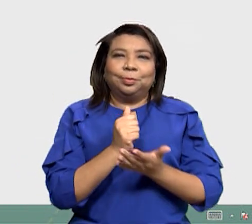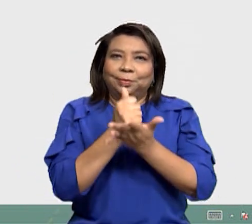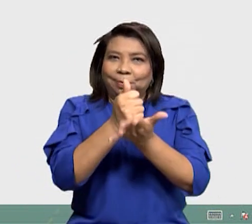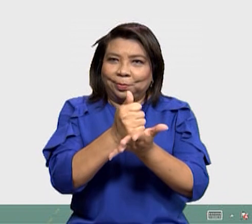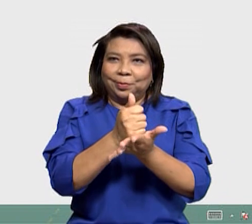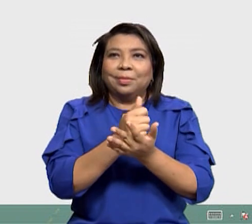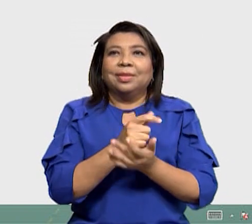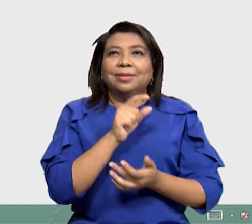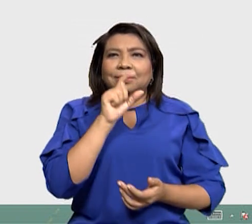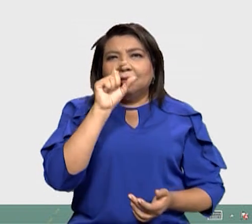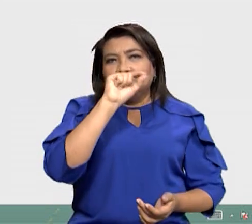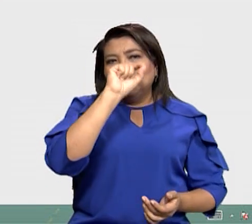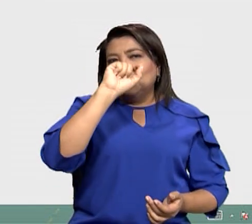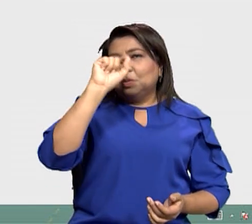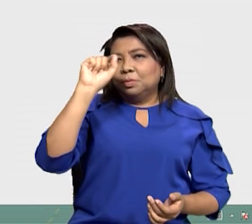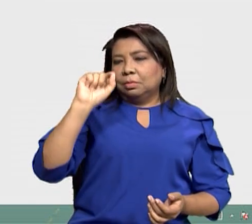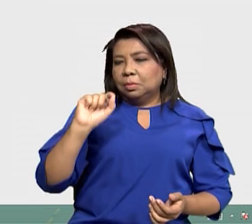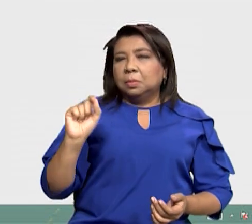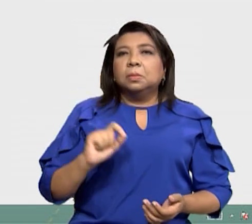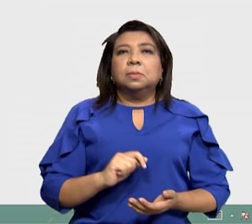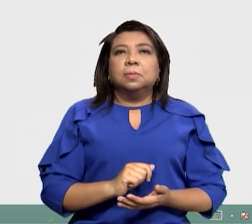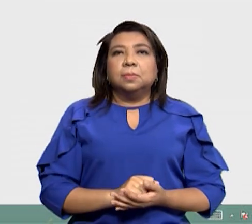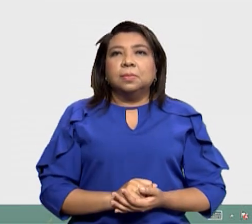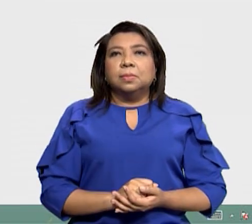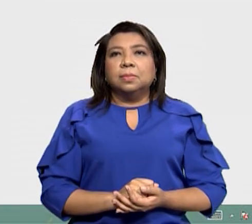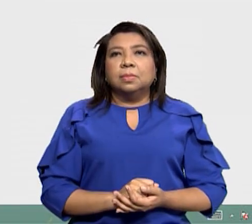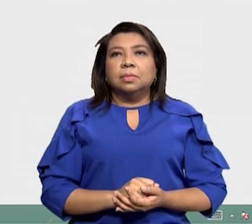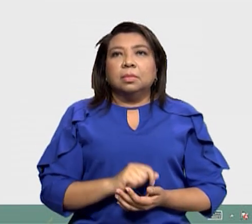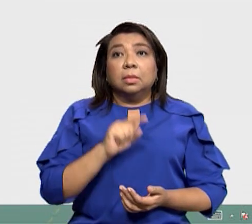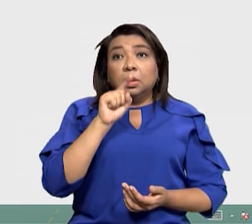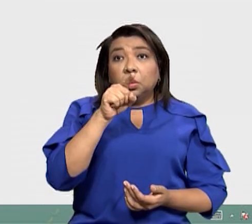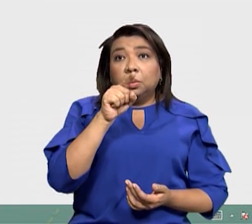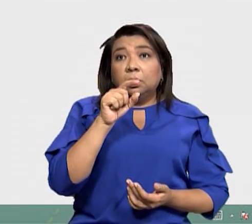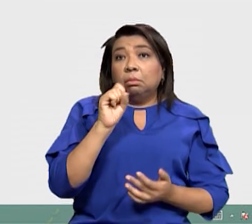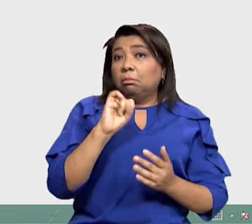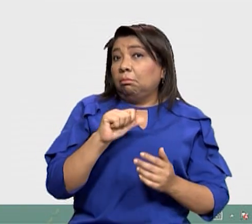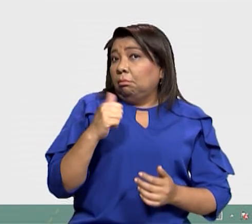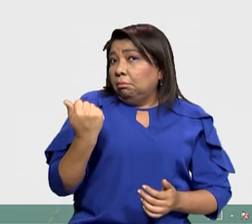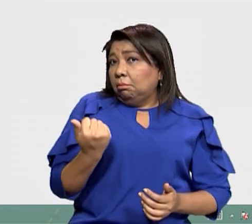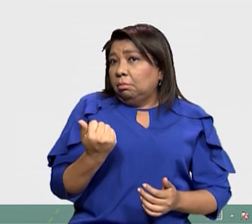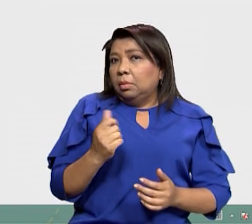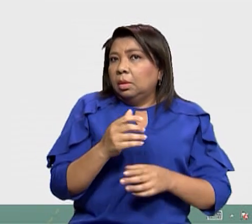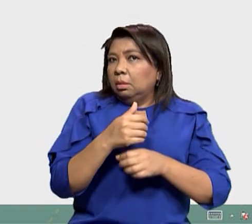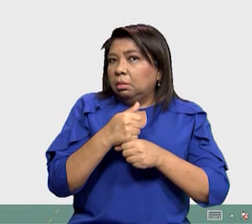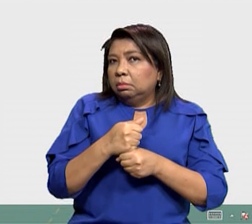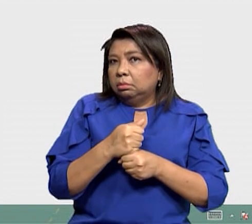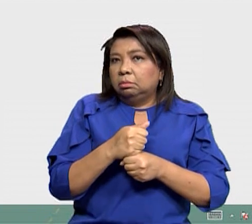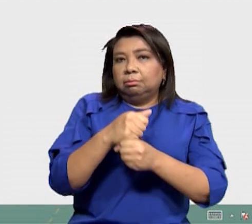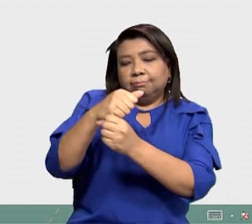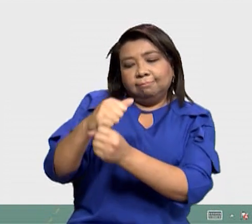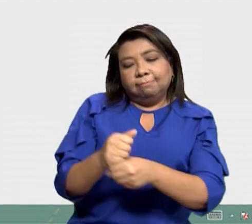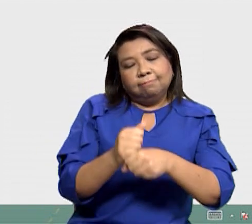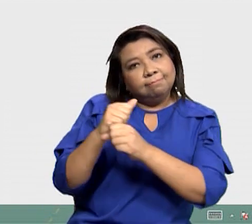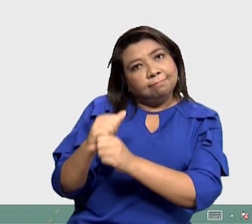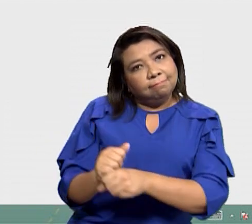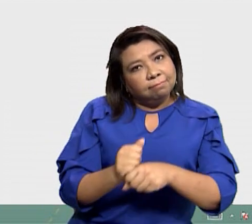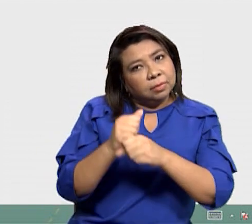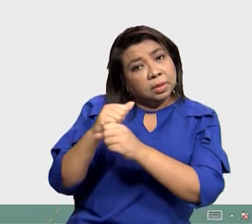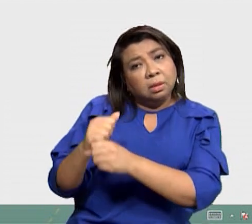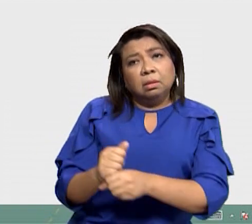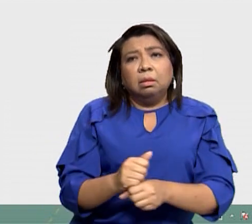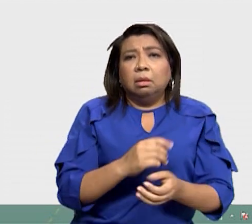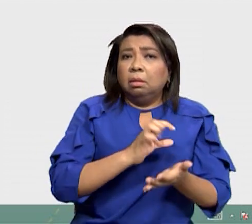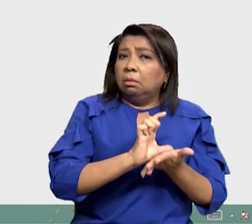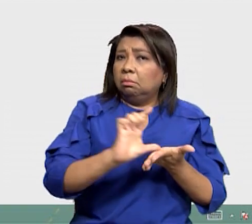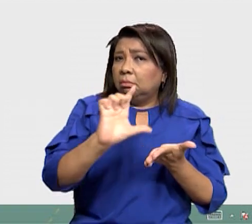poder completar Vamos a ver Un poquito De las otras imágenes Aquí hay una persona Que está limpiando Que está